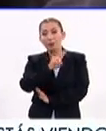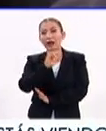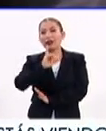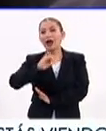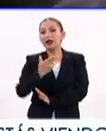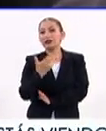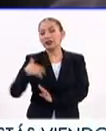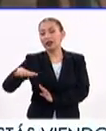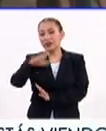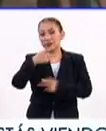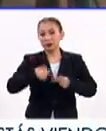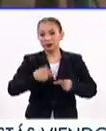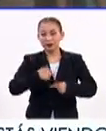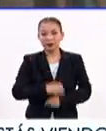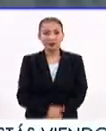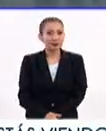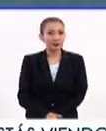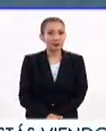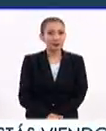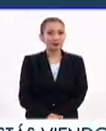VIH entre las personas.